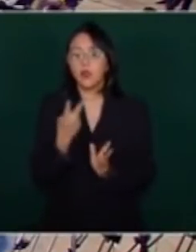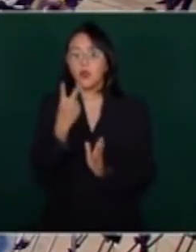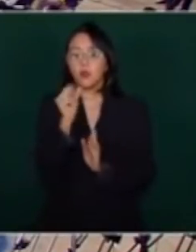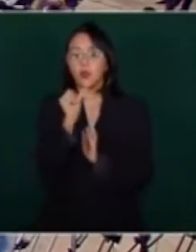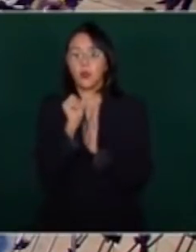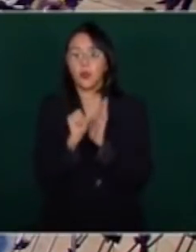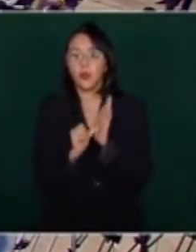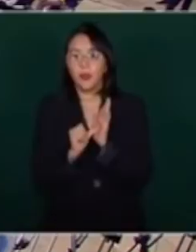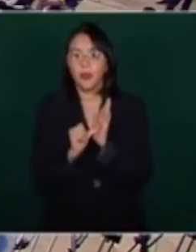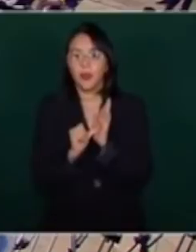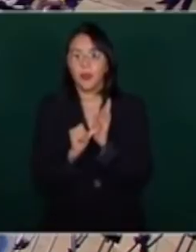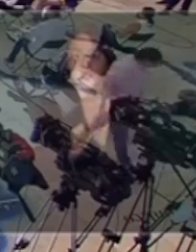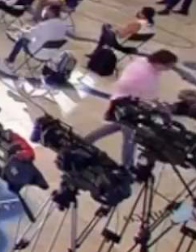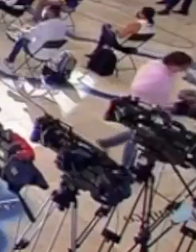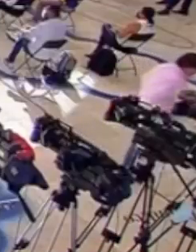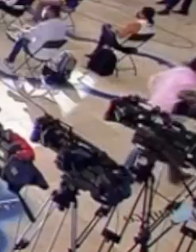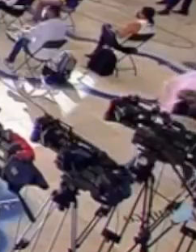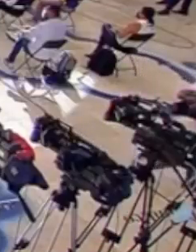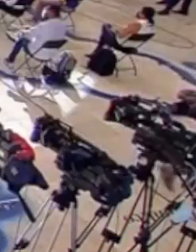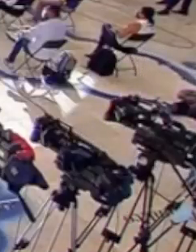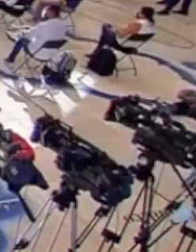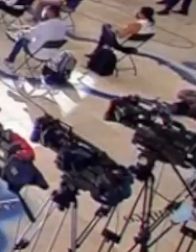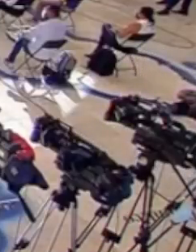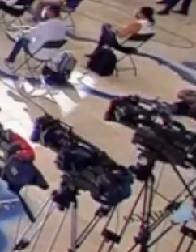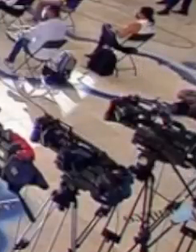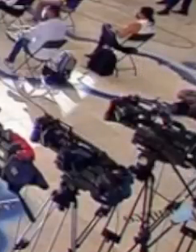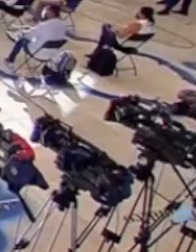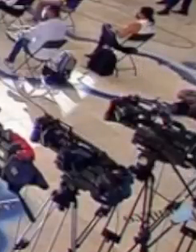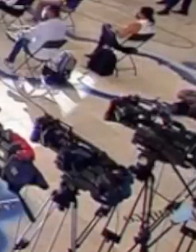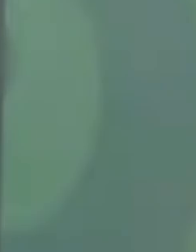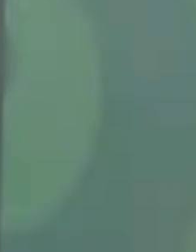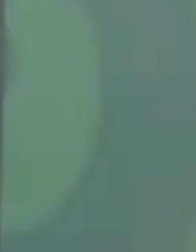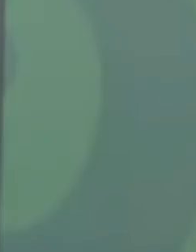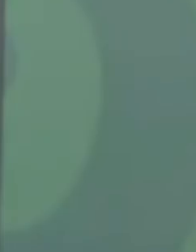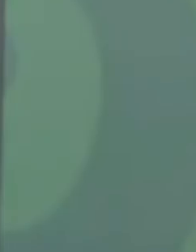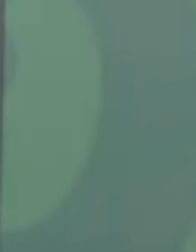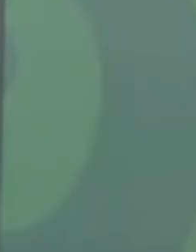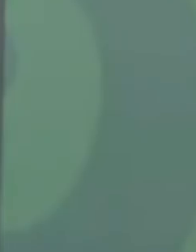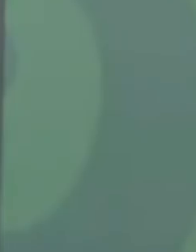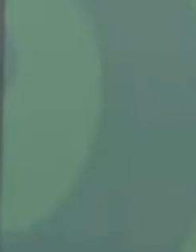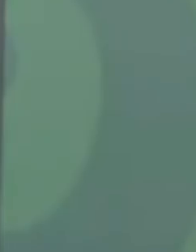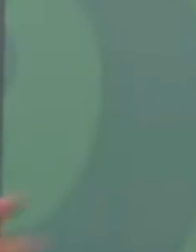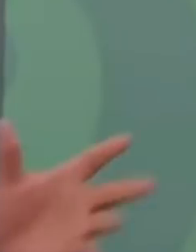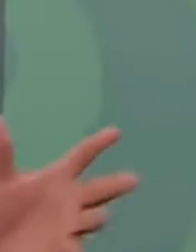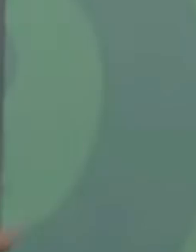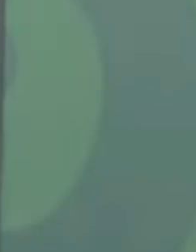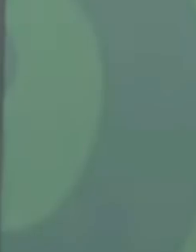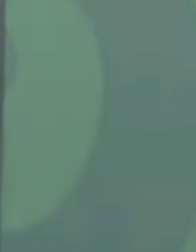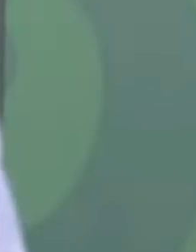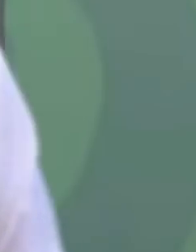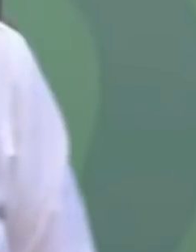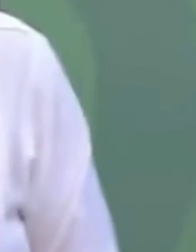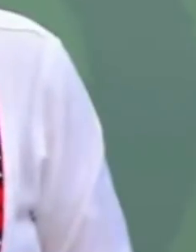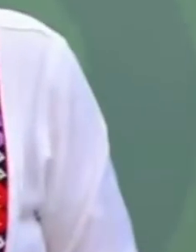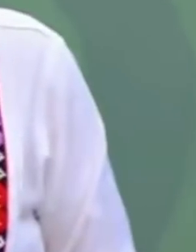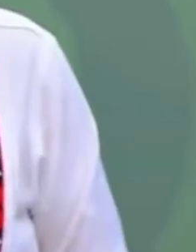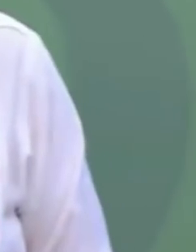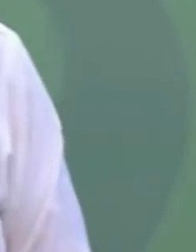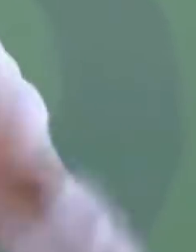el aeropuerto, un mes y